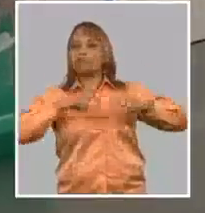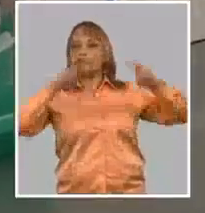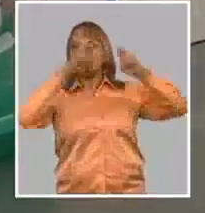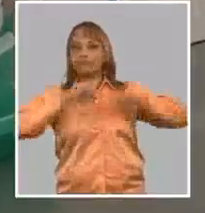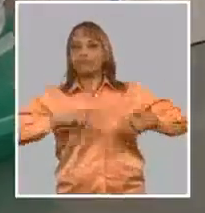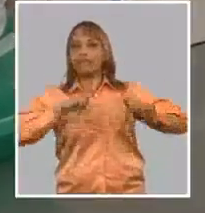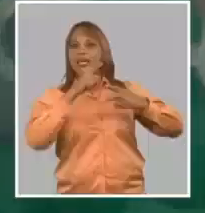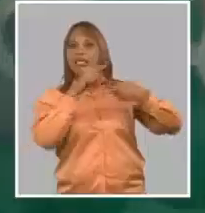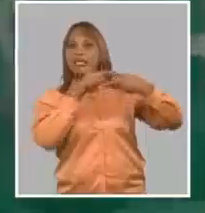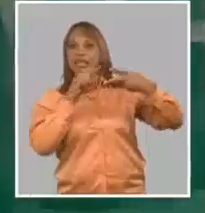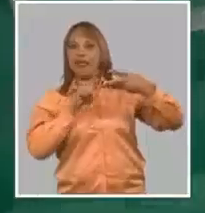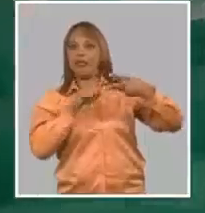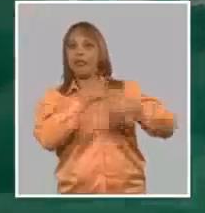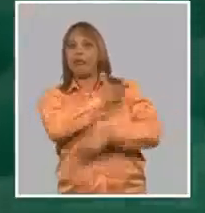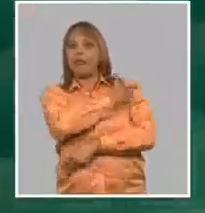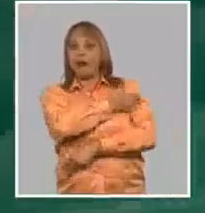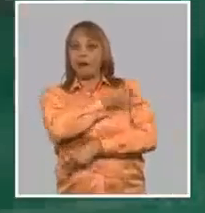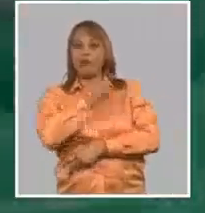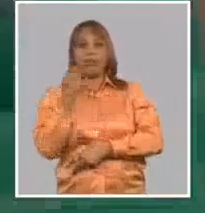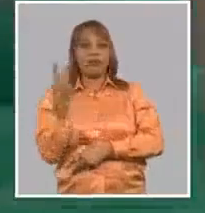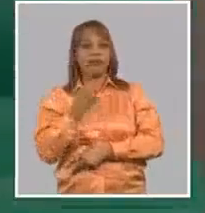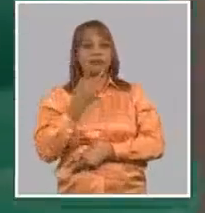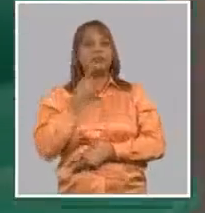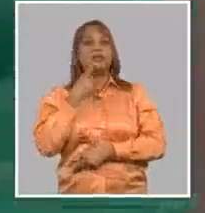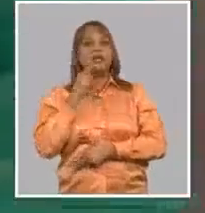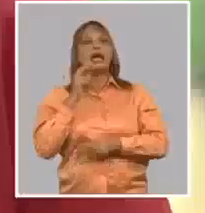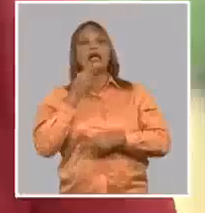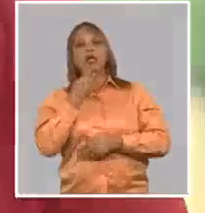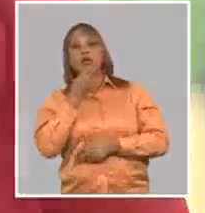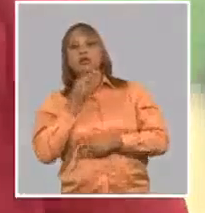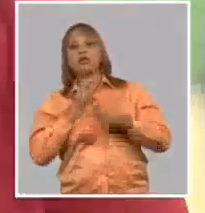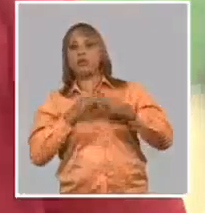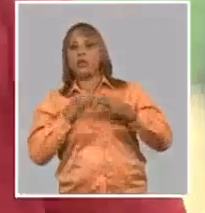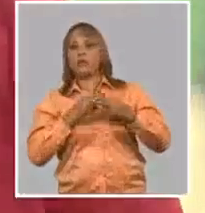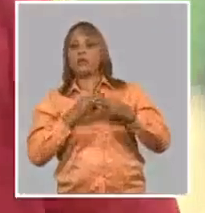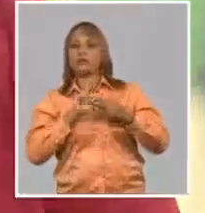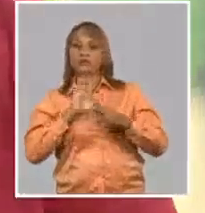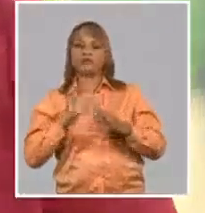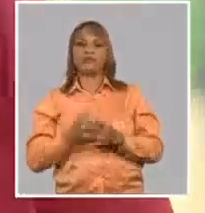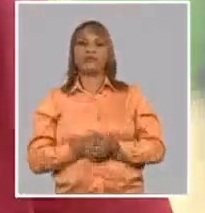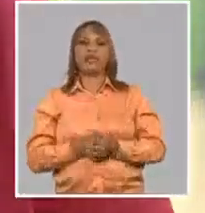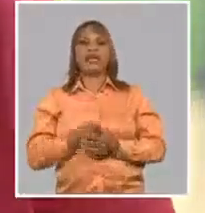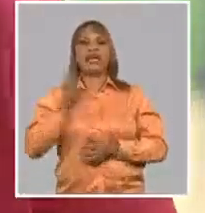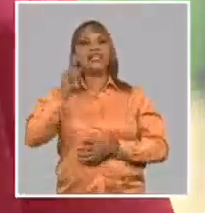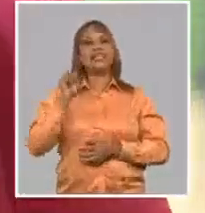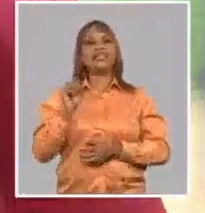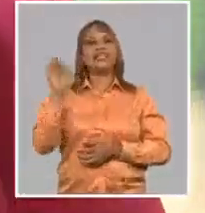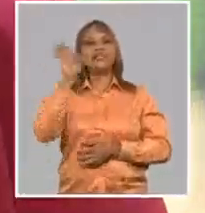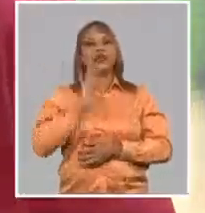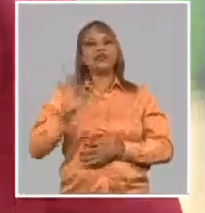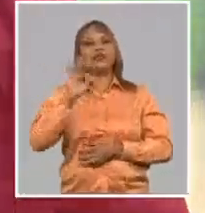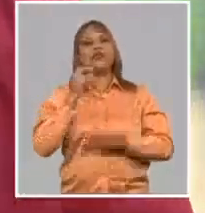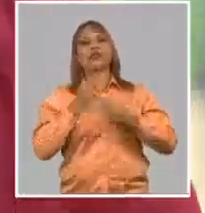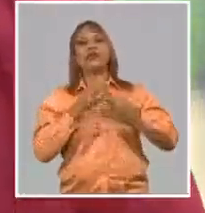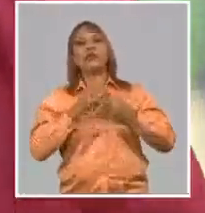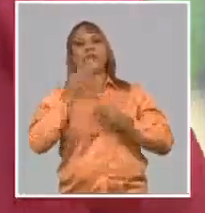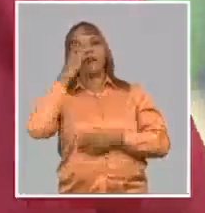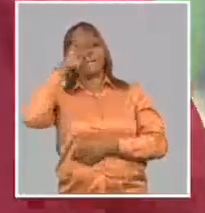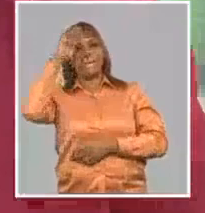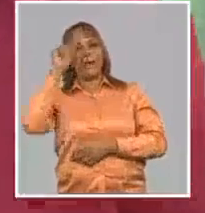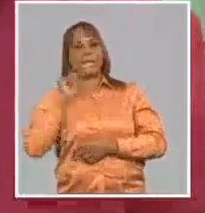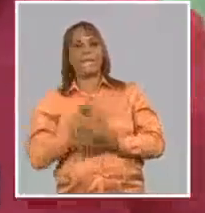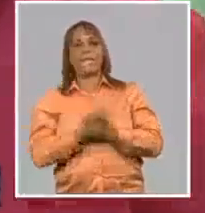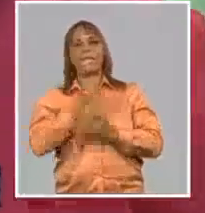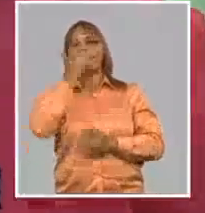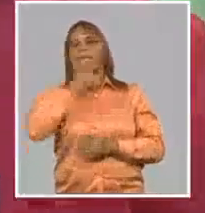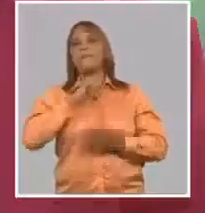candidatos vacunales del CIGB ya tienen un nombre. El del 30 de octubre se llama MAMVISA, el estudio clínico que vamos